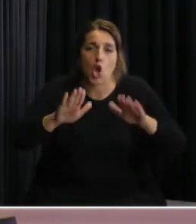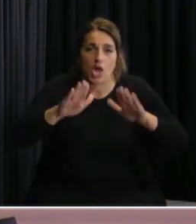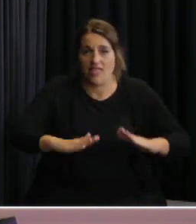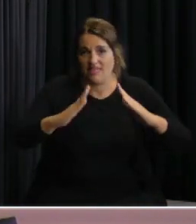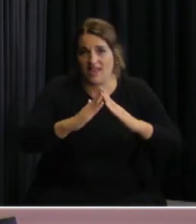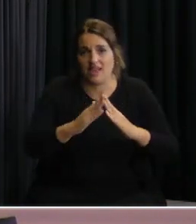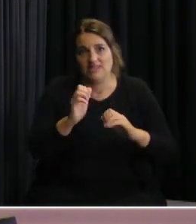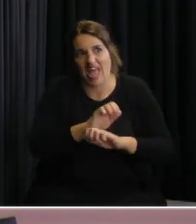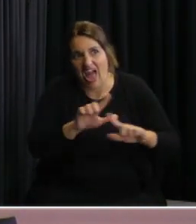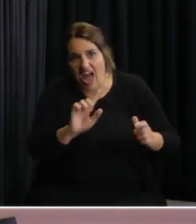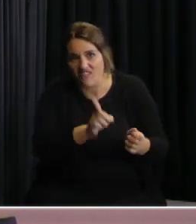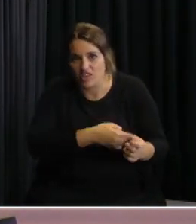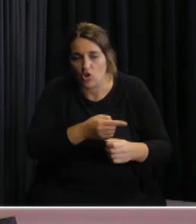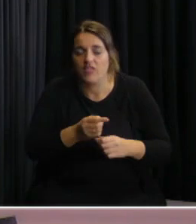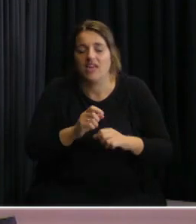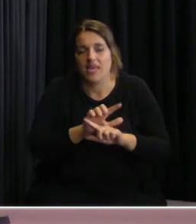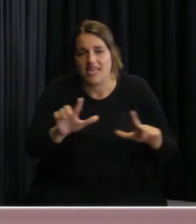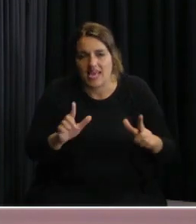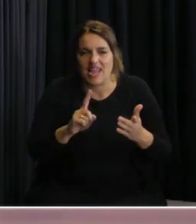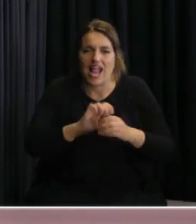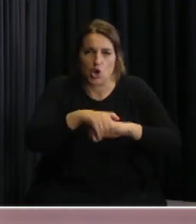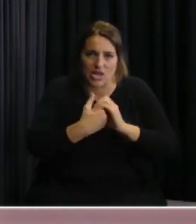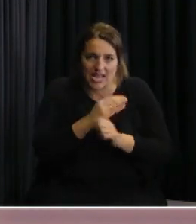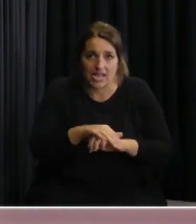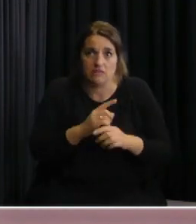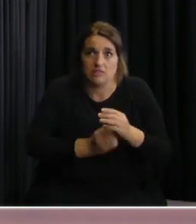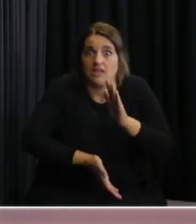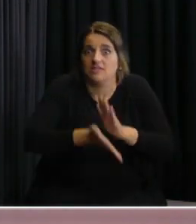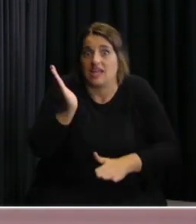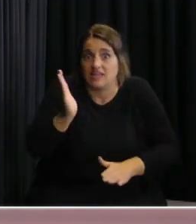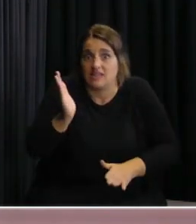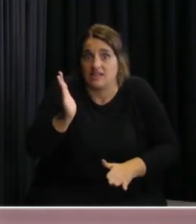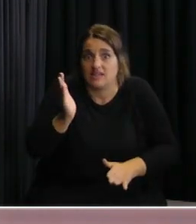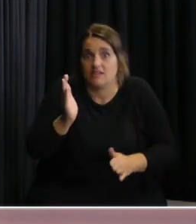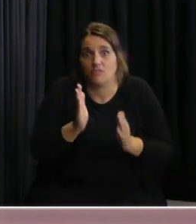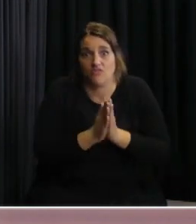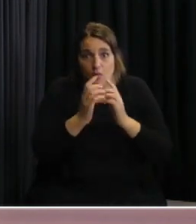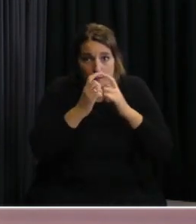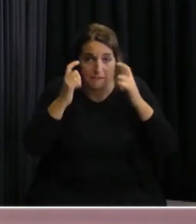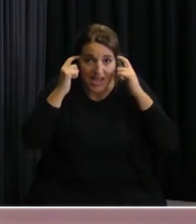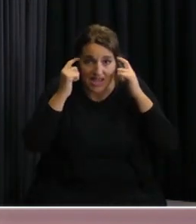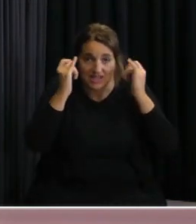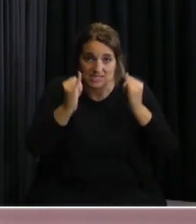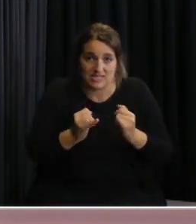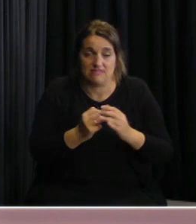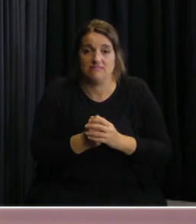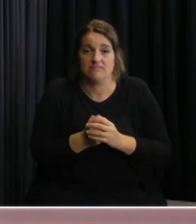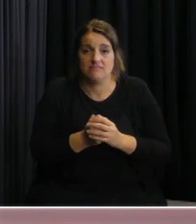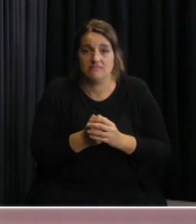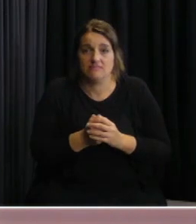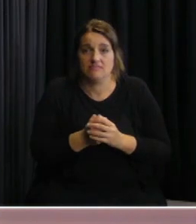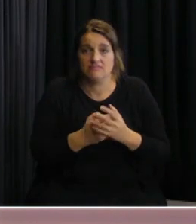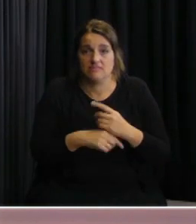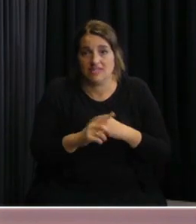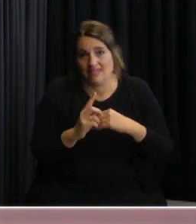hábitos de higiene alcohol en gel desinfección y si tenés que salir usa la mascarilla esta es la